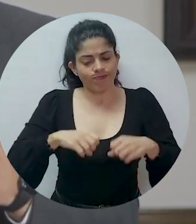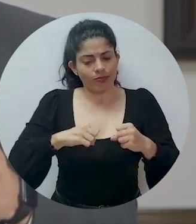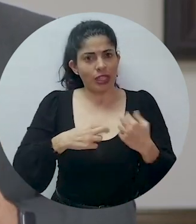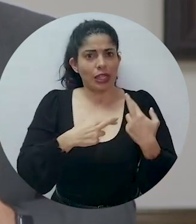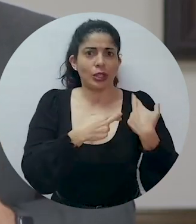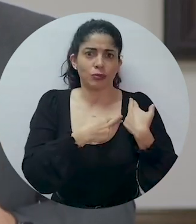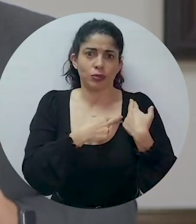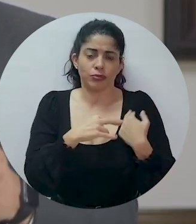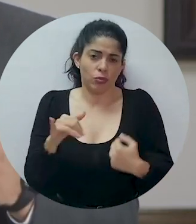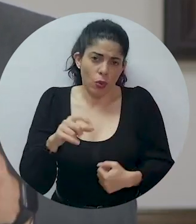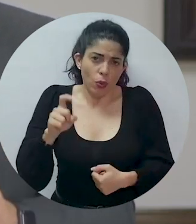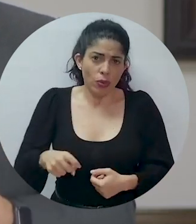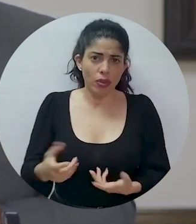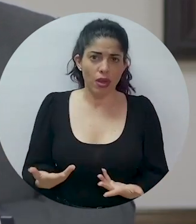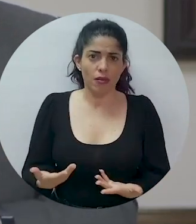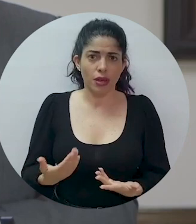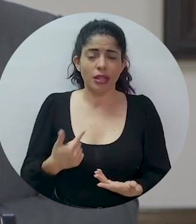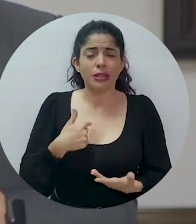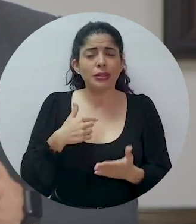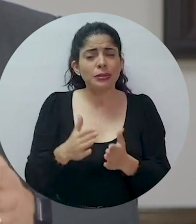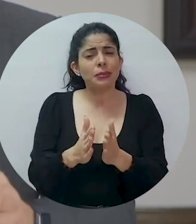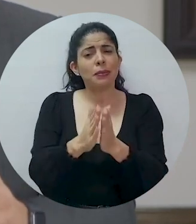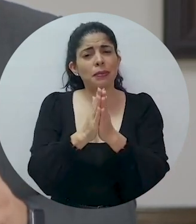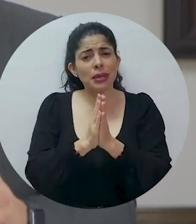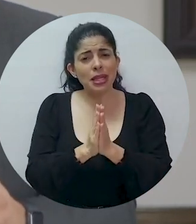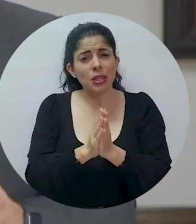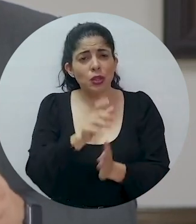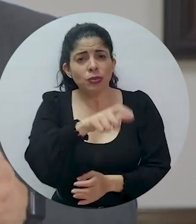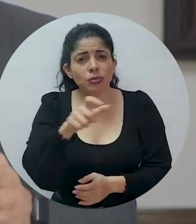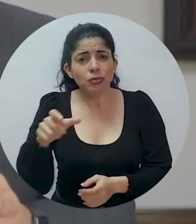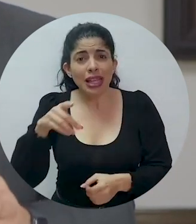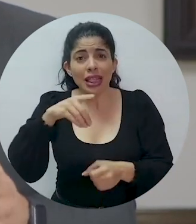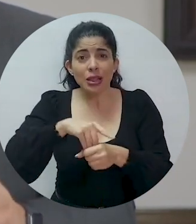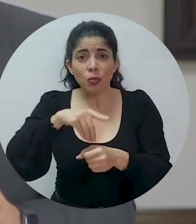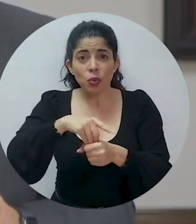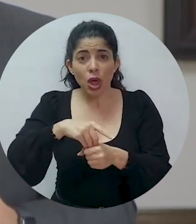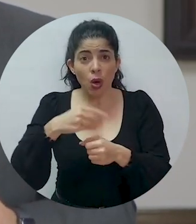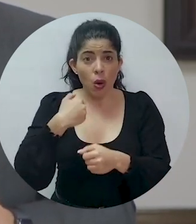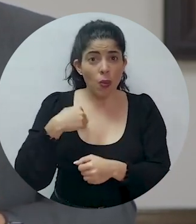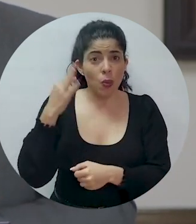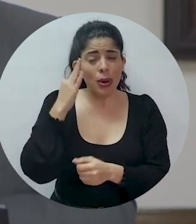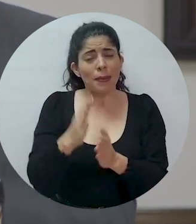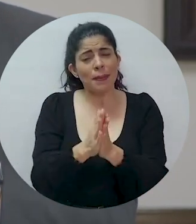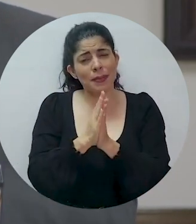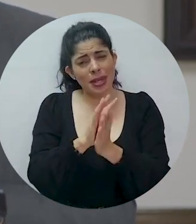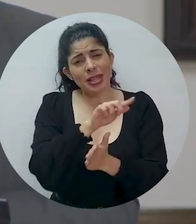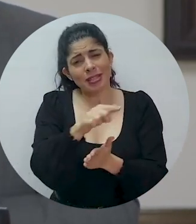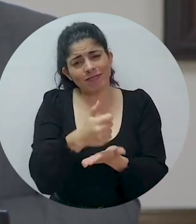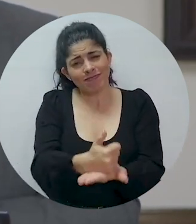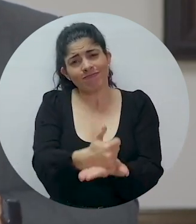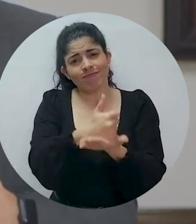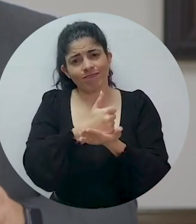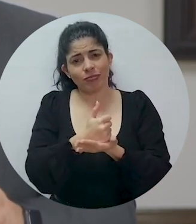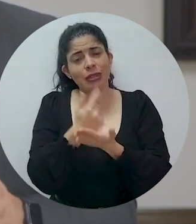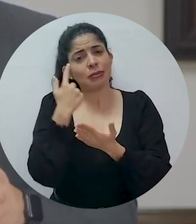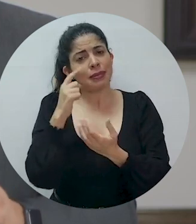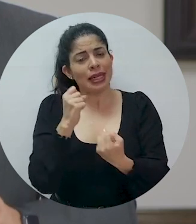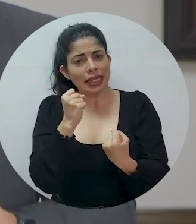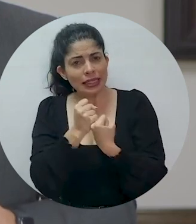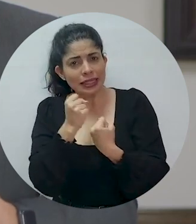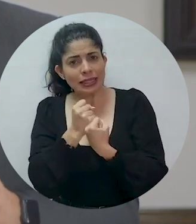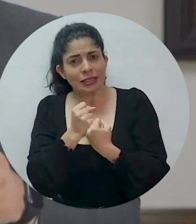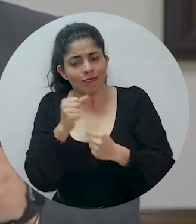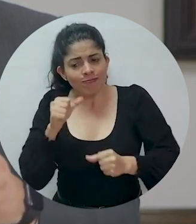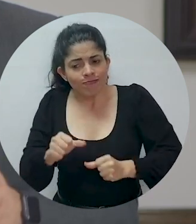responsabilidad como corresponde y le pido a las señoras y señores diputados su ayuda para sacar